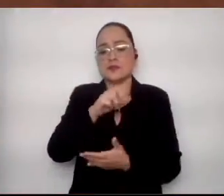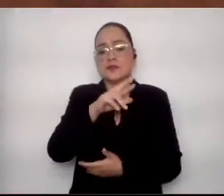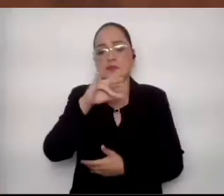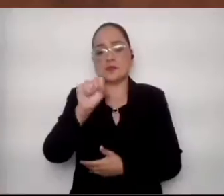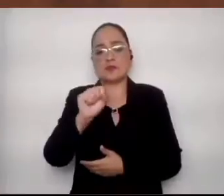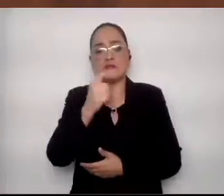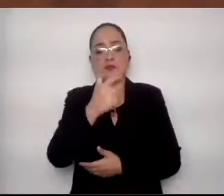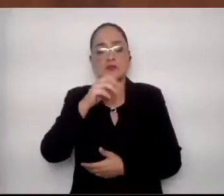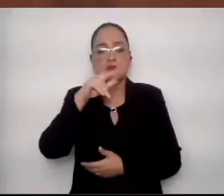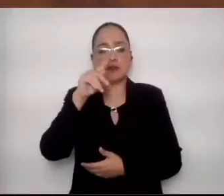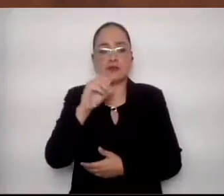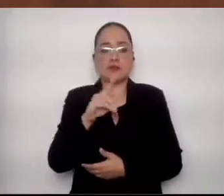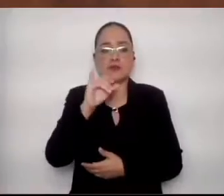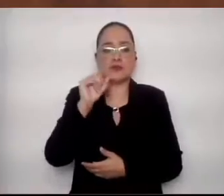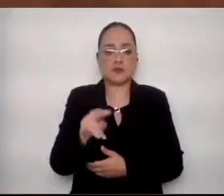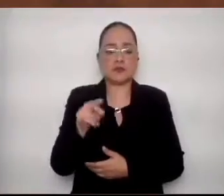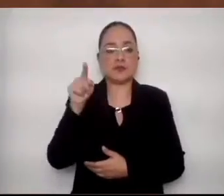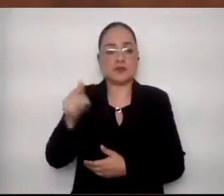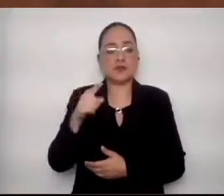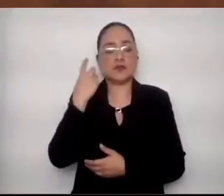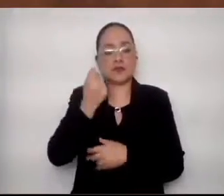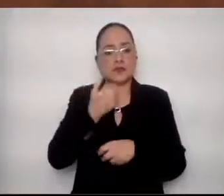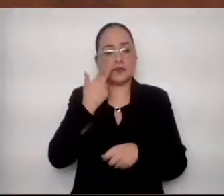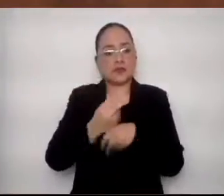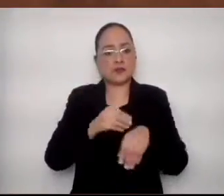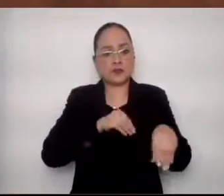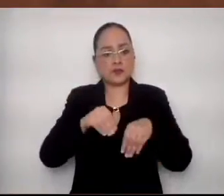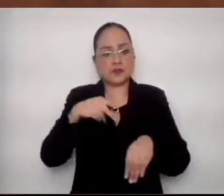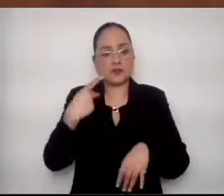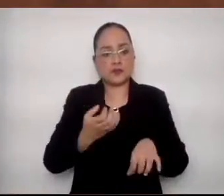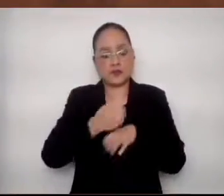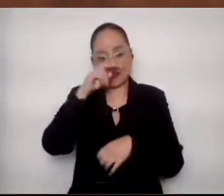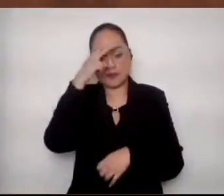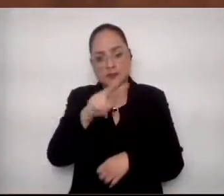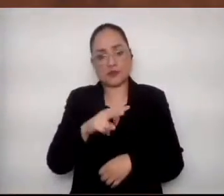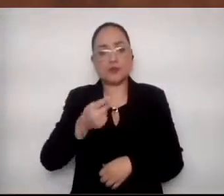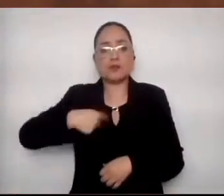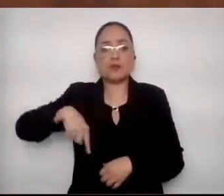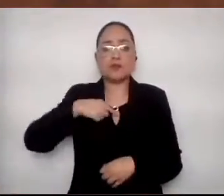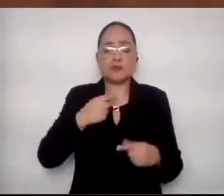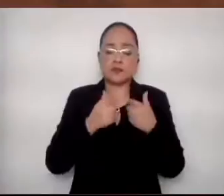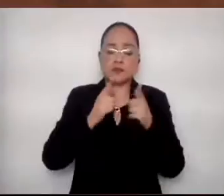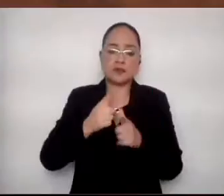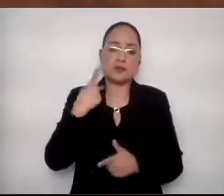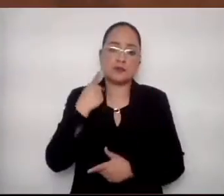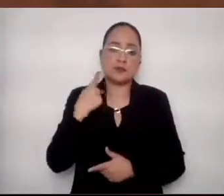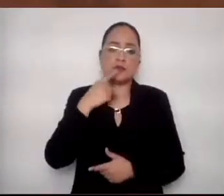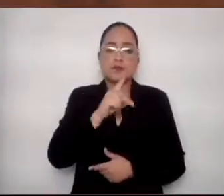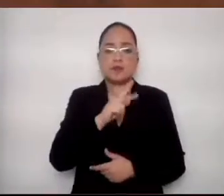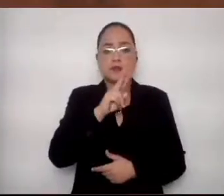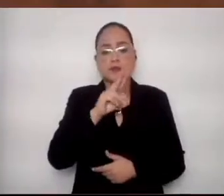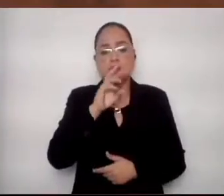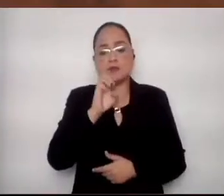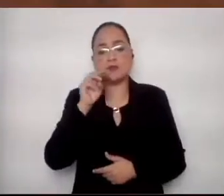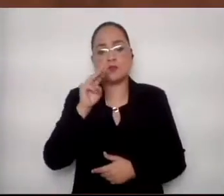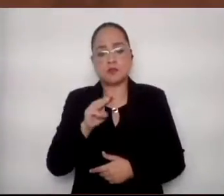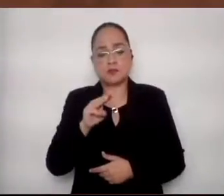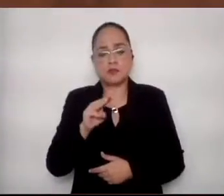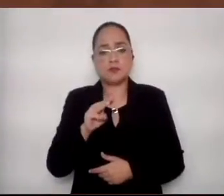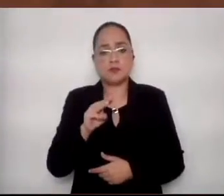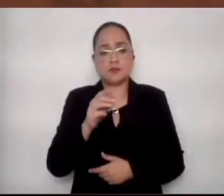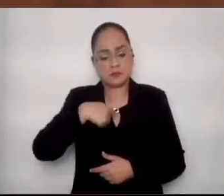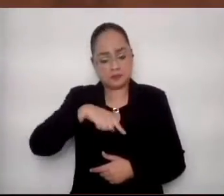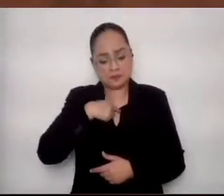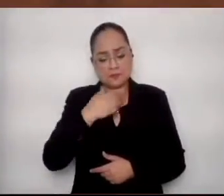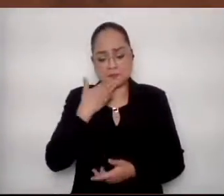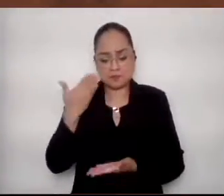secretario de Movilidad del Estado de México. El grupo parlamentario del Partido Verde Ecologista de México, por supuesto, da la bienvenida a